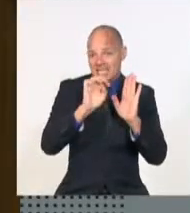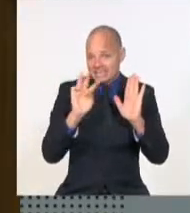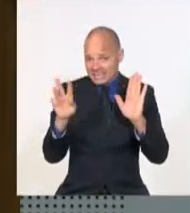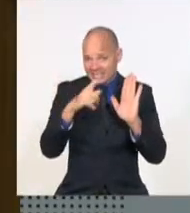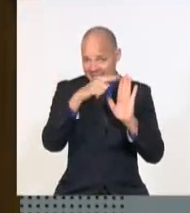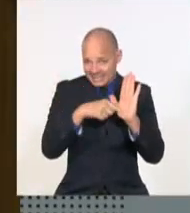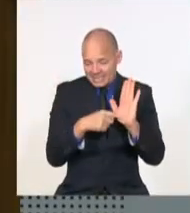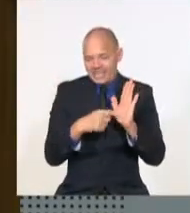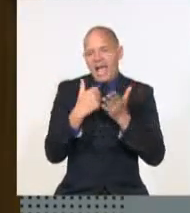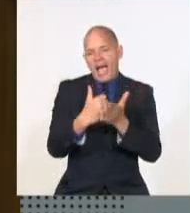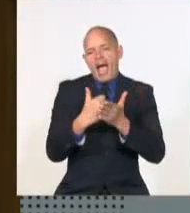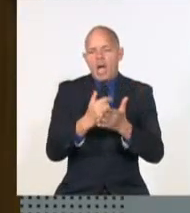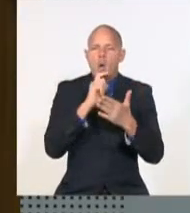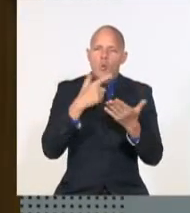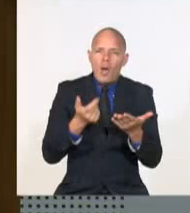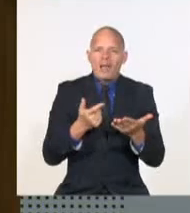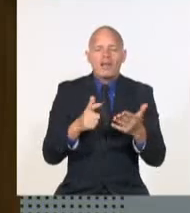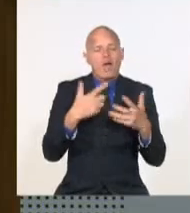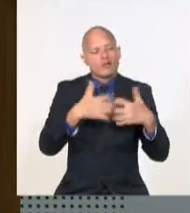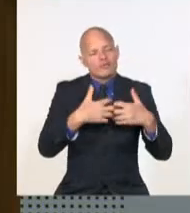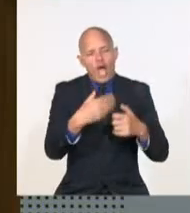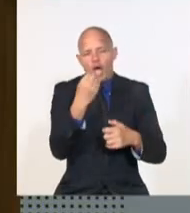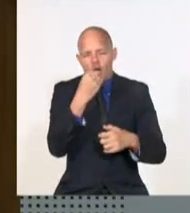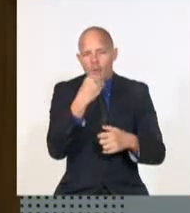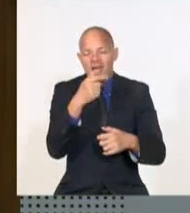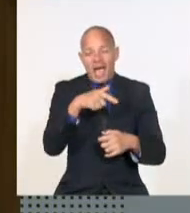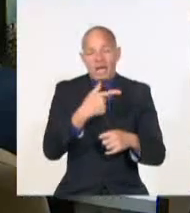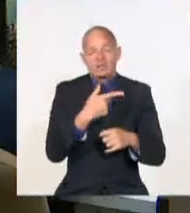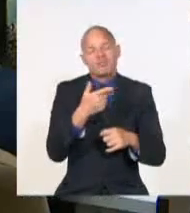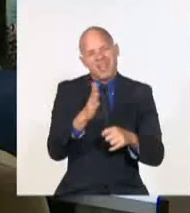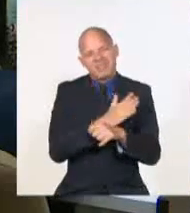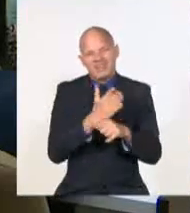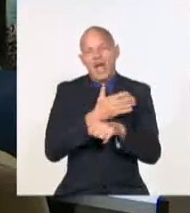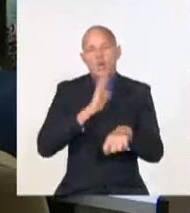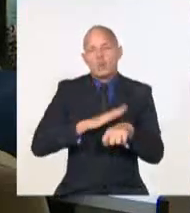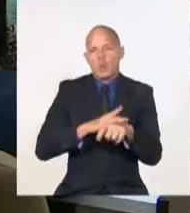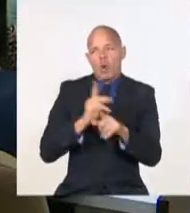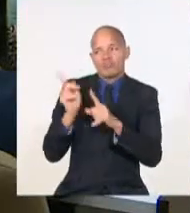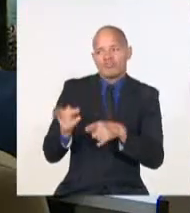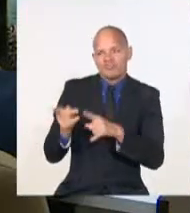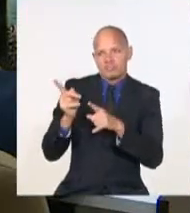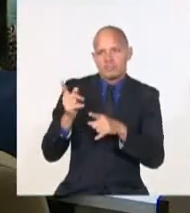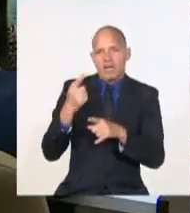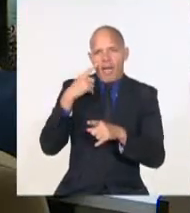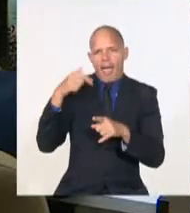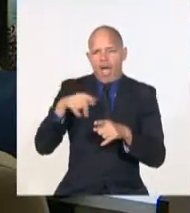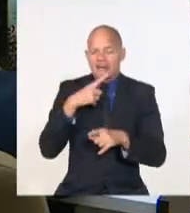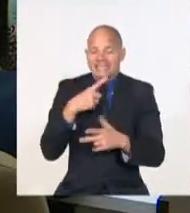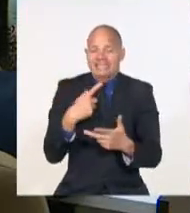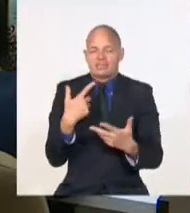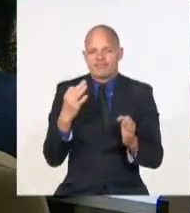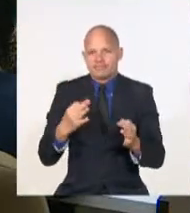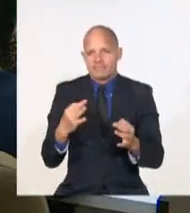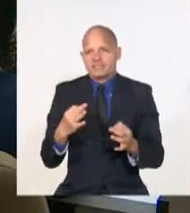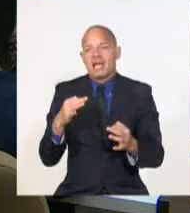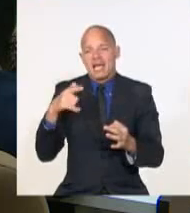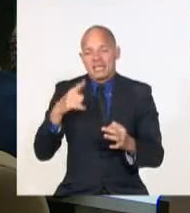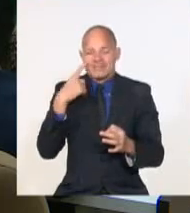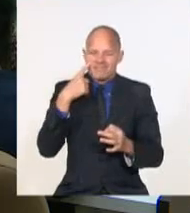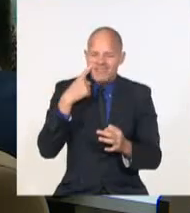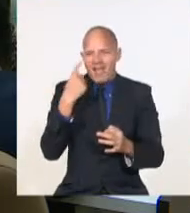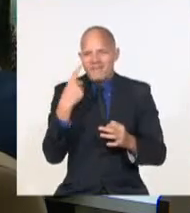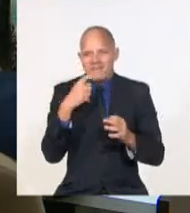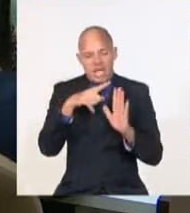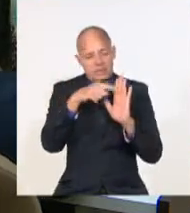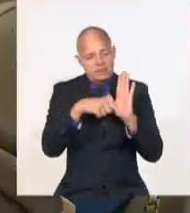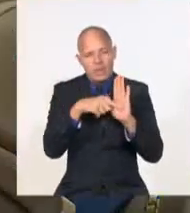flexibilizan los procesos. El viceprimer ministro alertó que ese contexto conlleva la adecuación del modelo